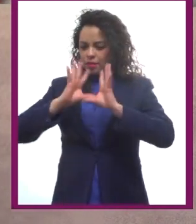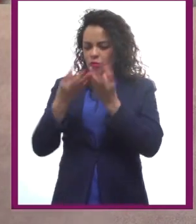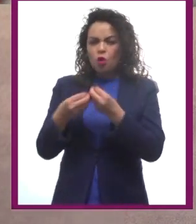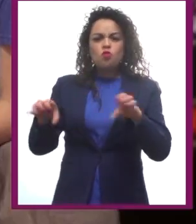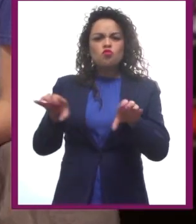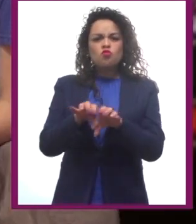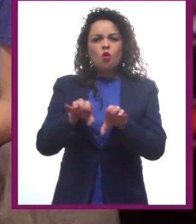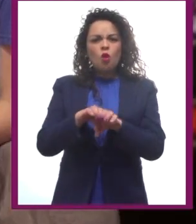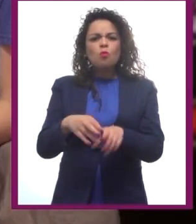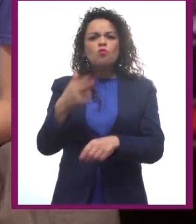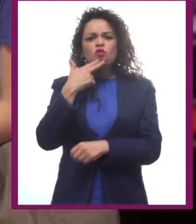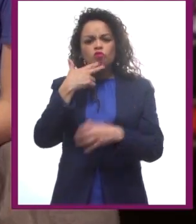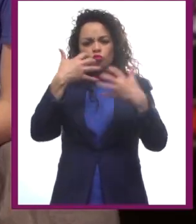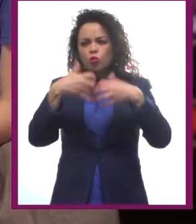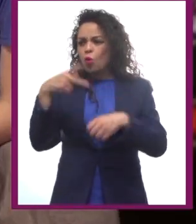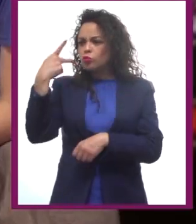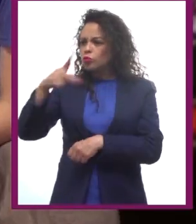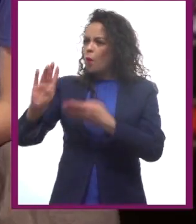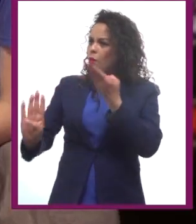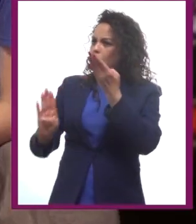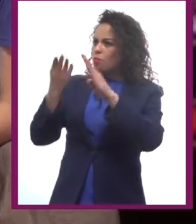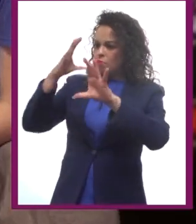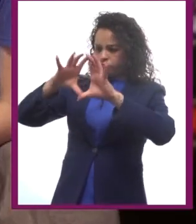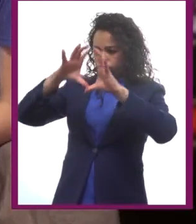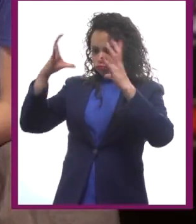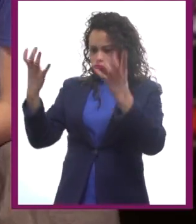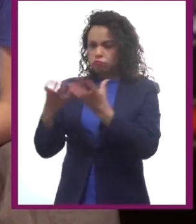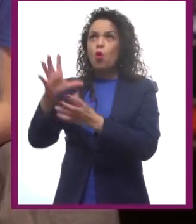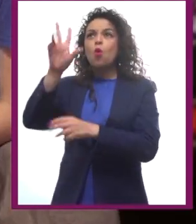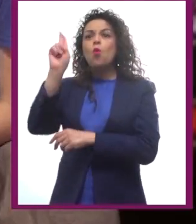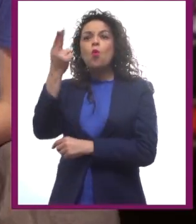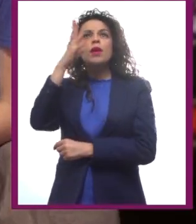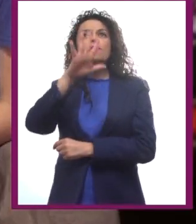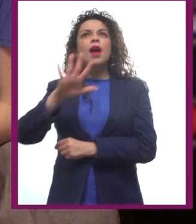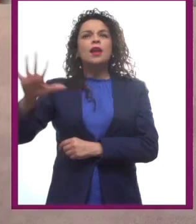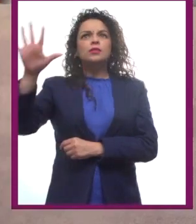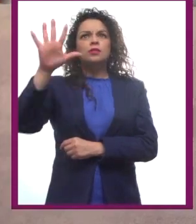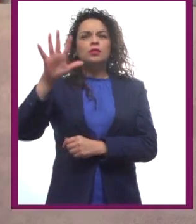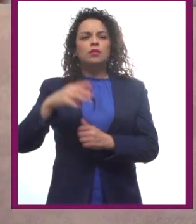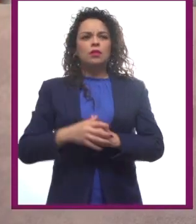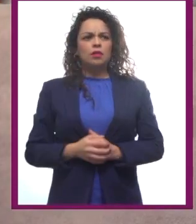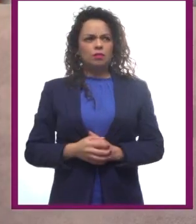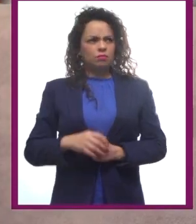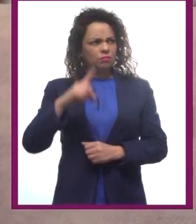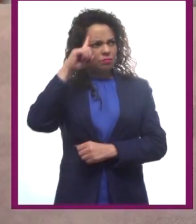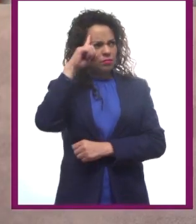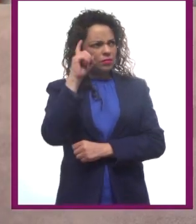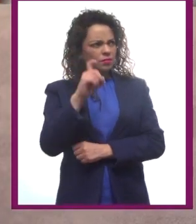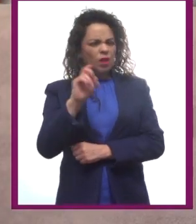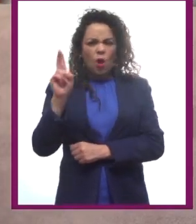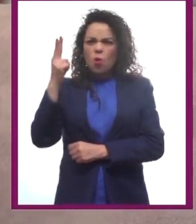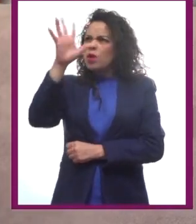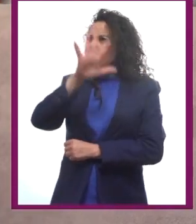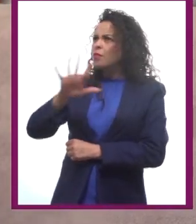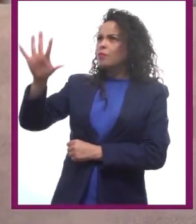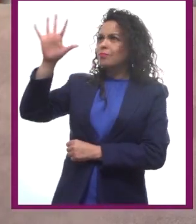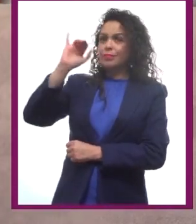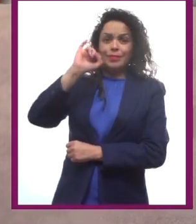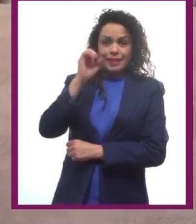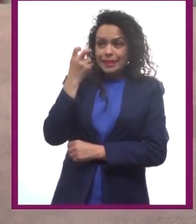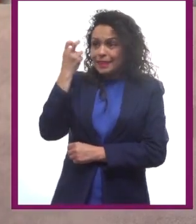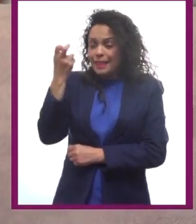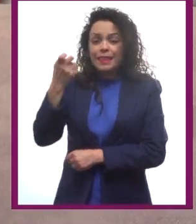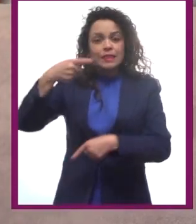su universo. ¿Universo? Ajá. Sí. El mundo particular en el que sucede la historia.